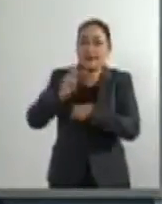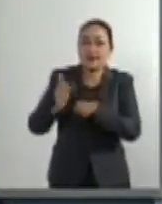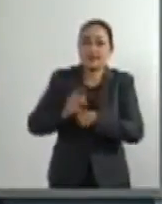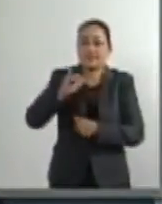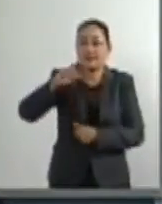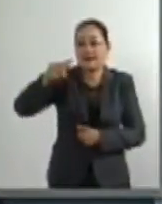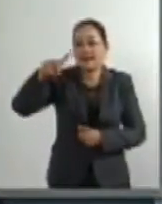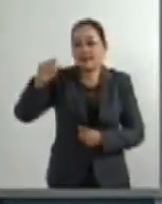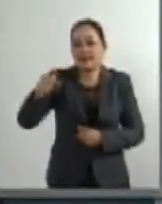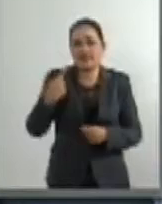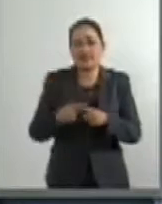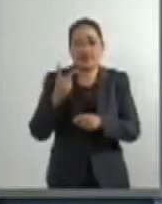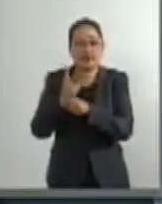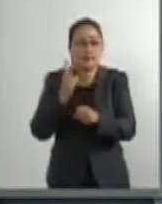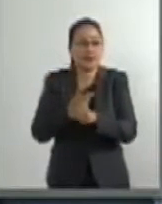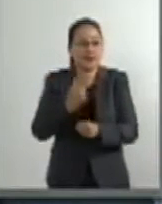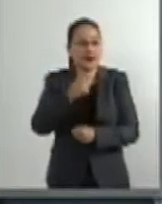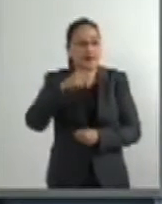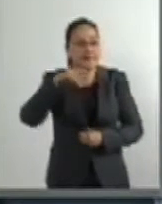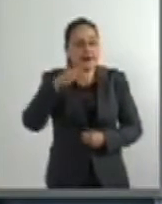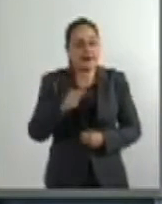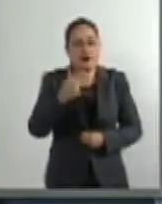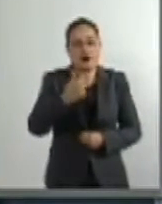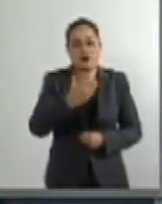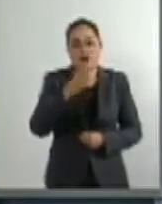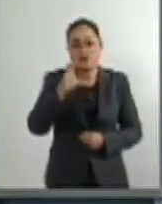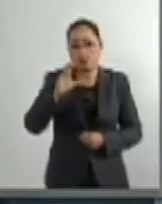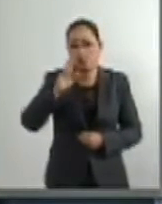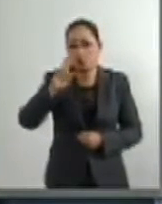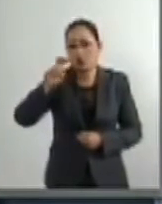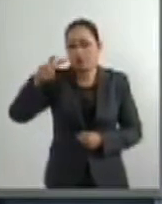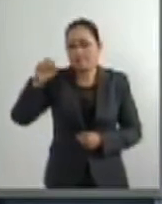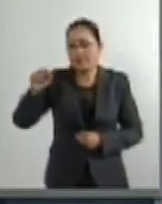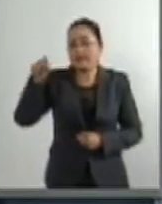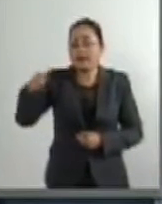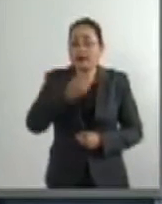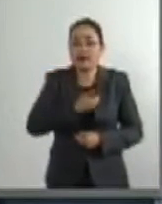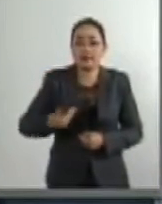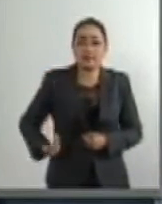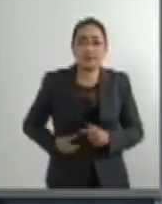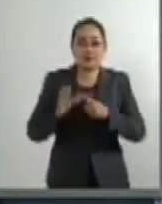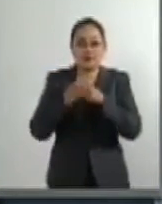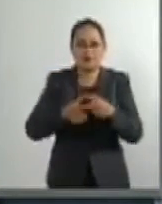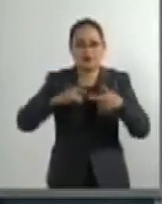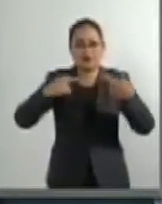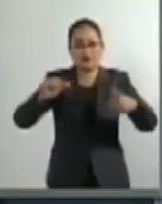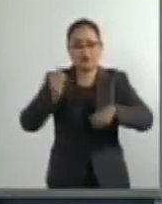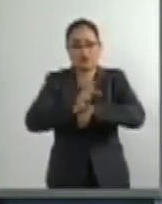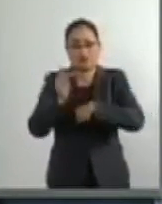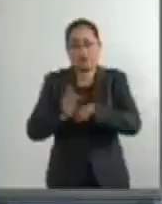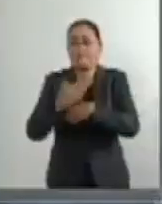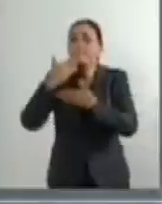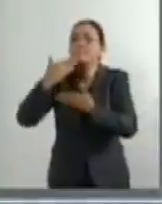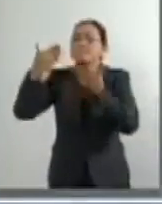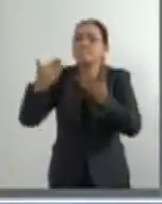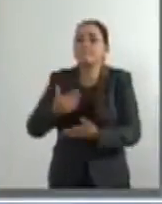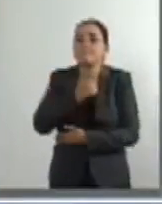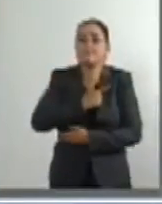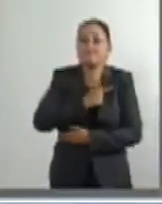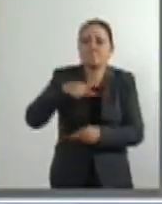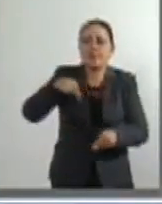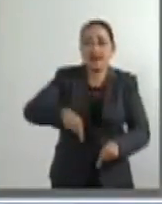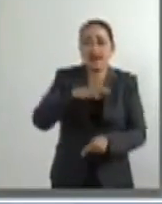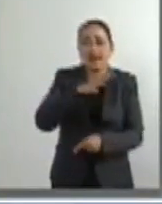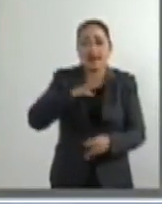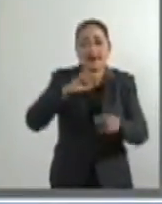por la senadora Gabriela Cuevas Barrón, presidenta de la Comisión de Relaciones Exteriores. Sea usted bienvenida, señora diputada. Nos da mucho gusto tenerla en esta